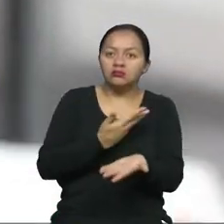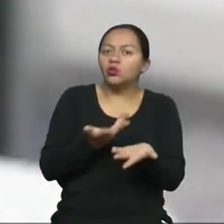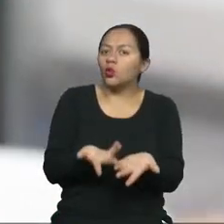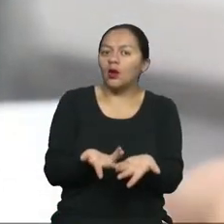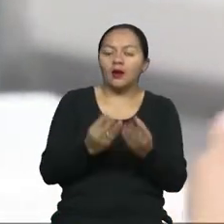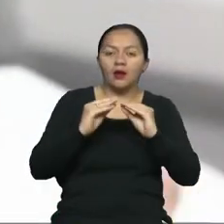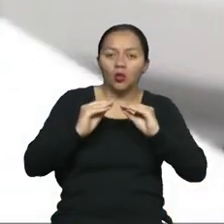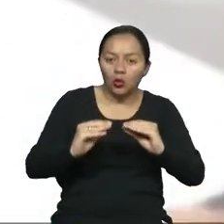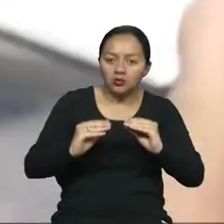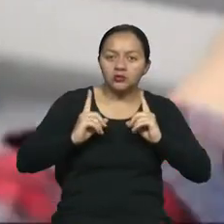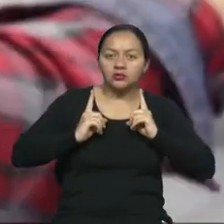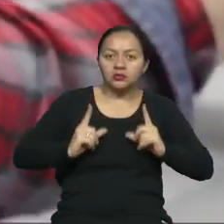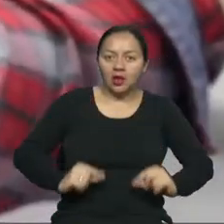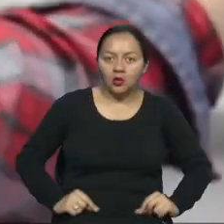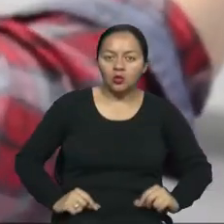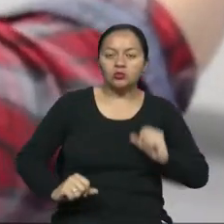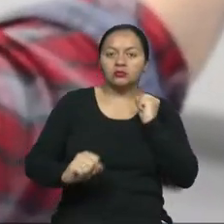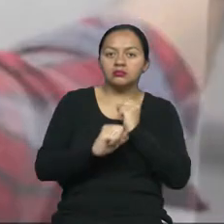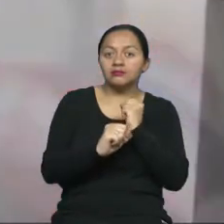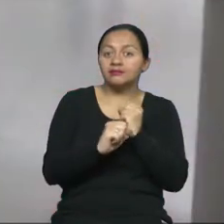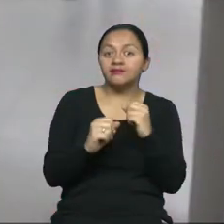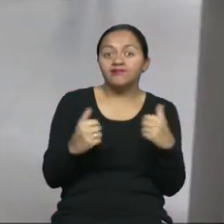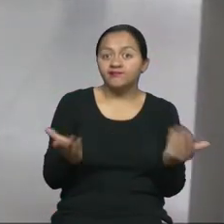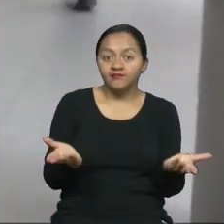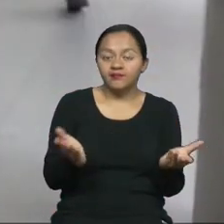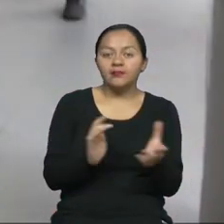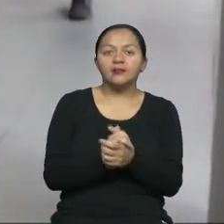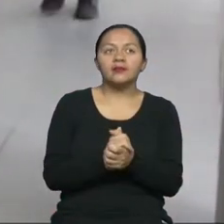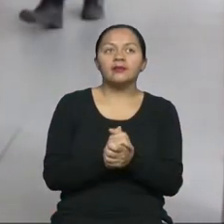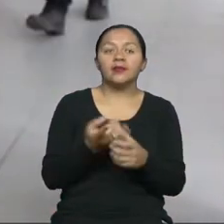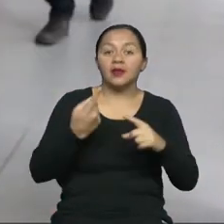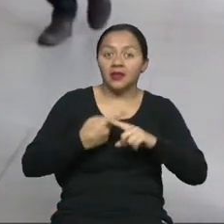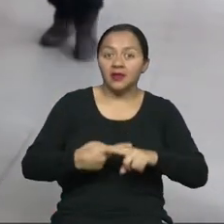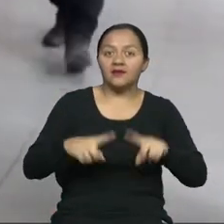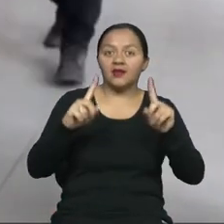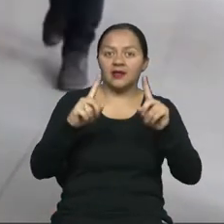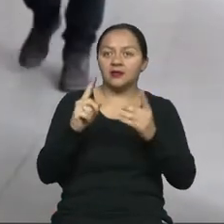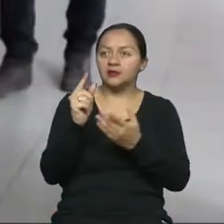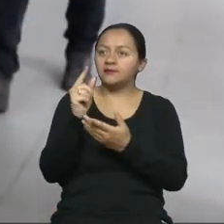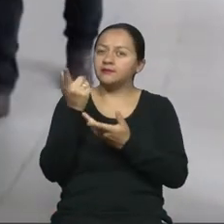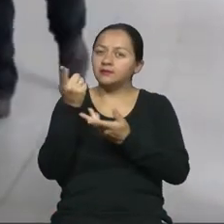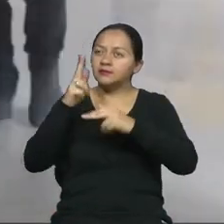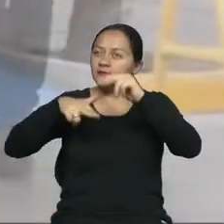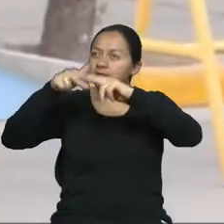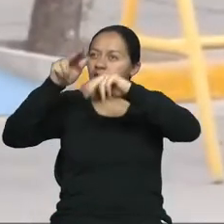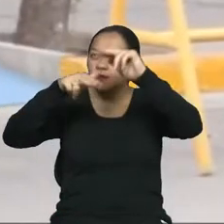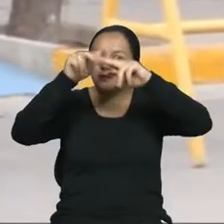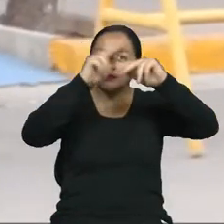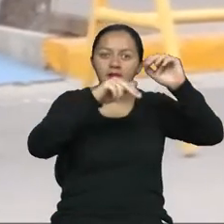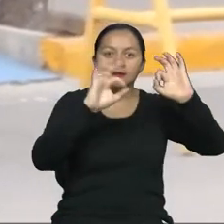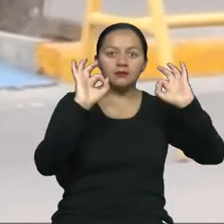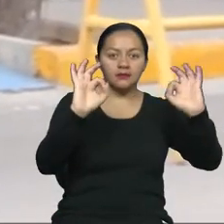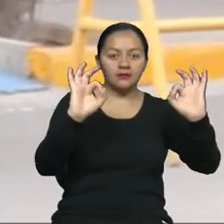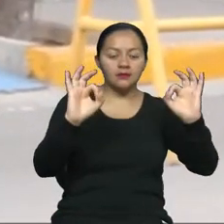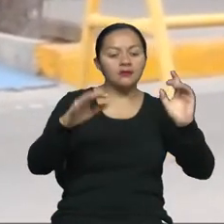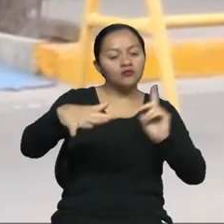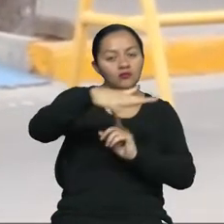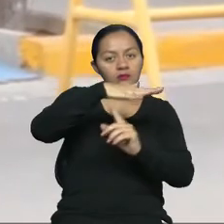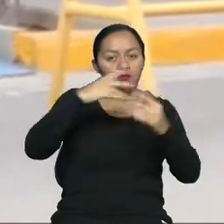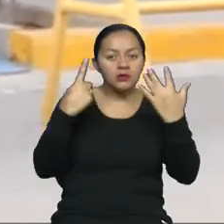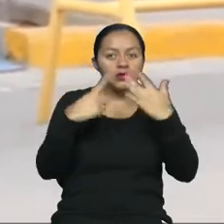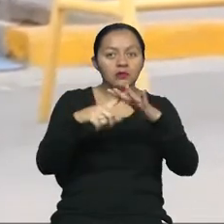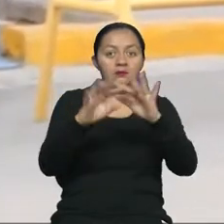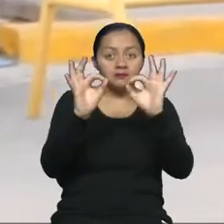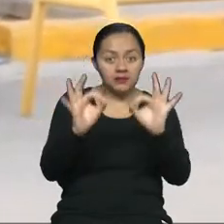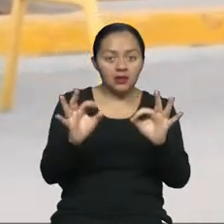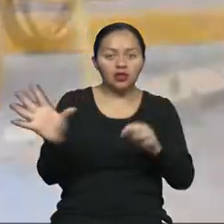e incluso al área laboral. Por el contrario, un diseño universal que promueva un entorno inclusivo permite que